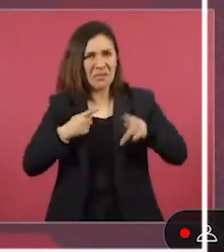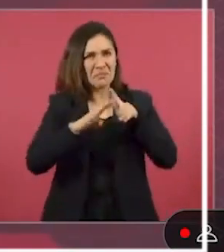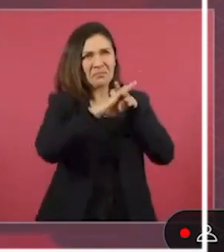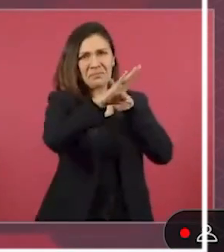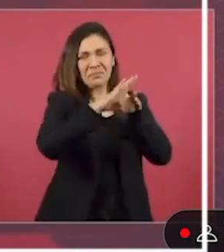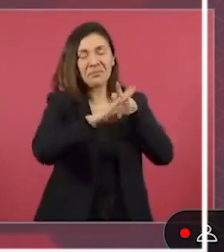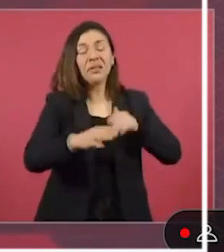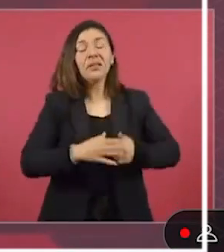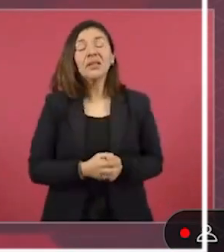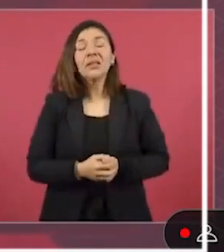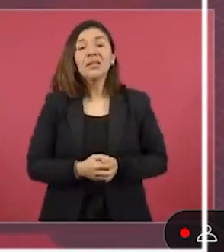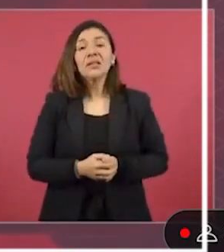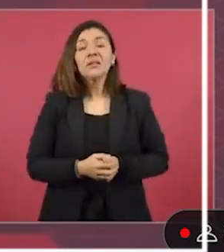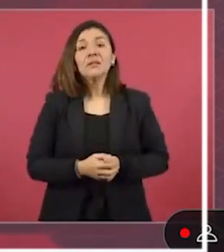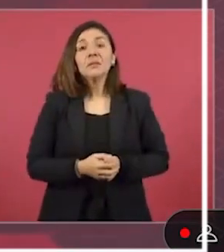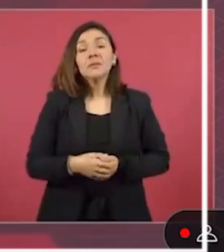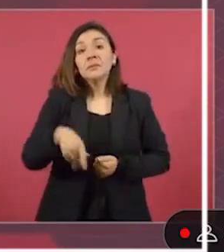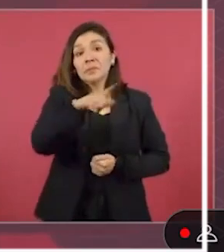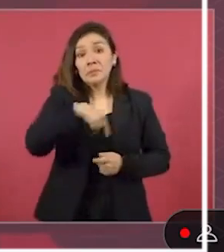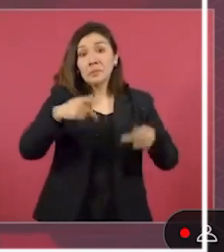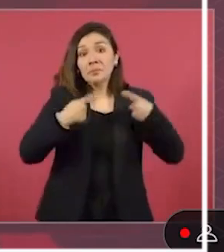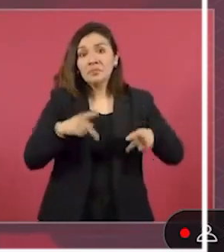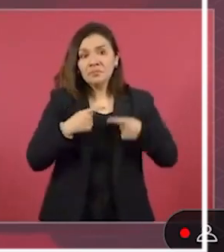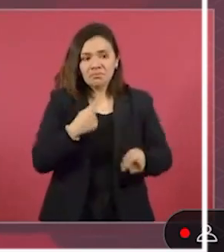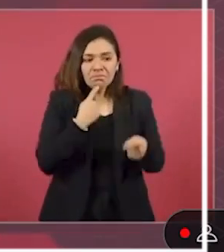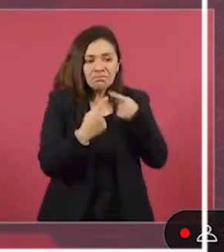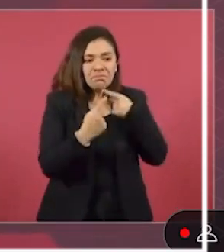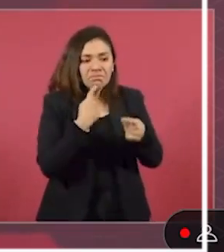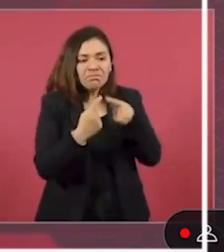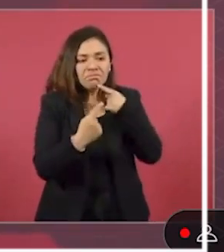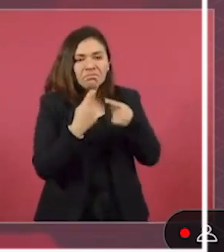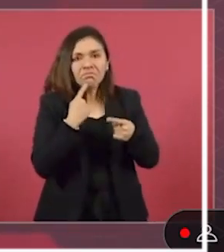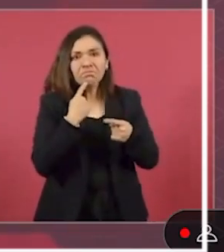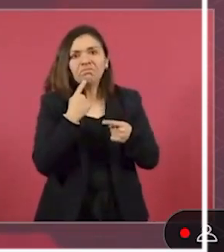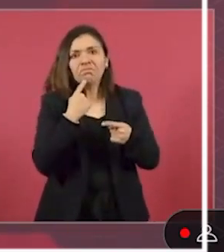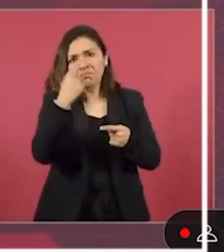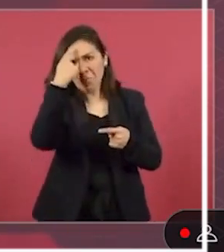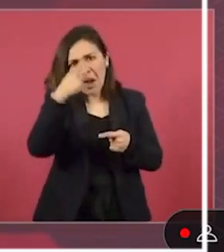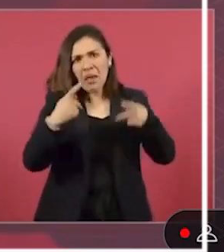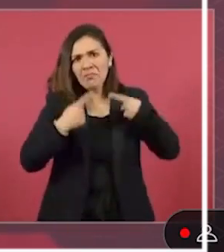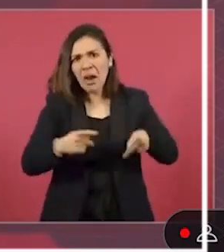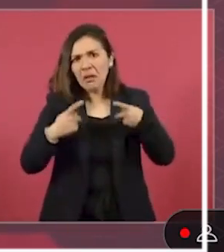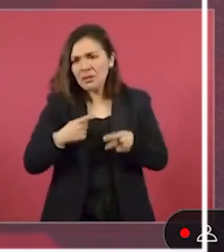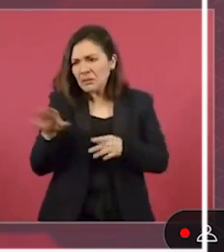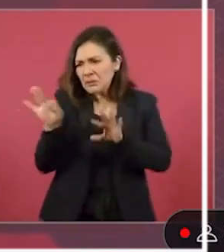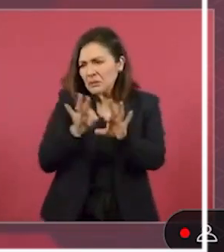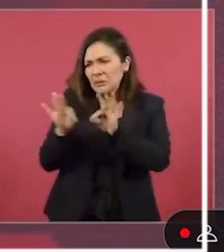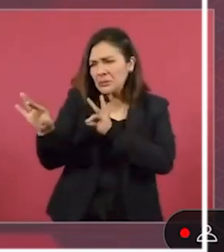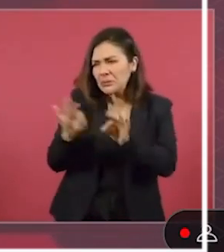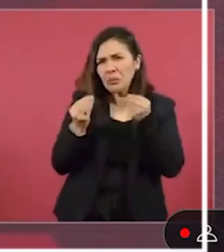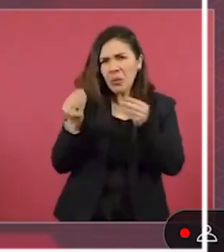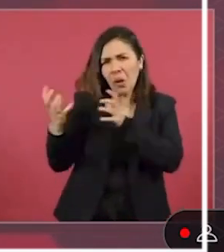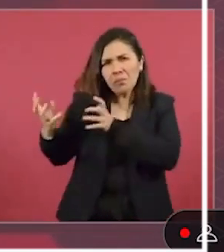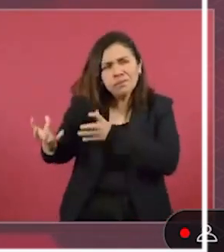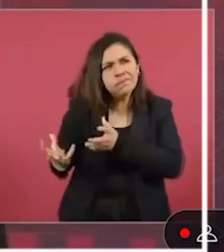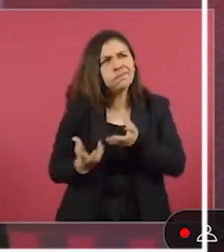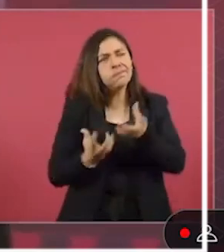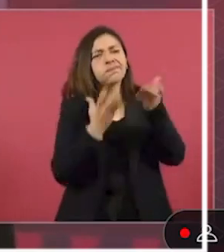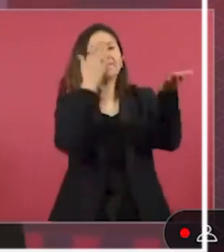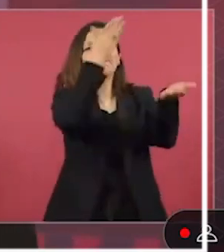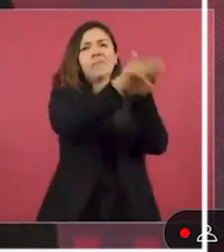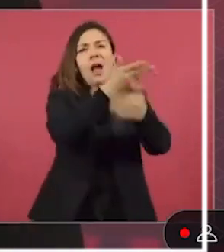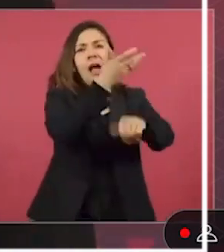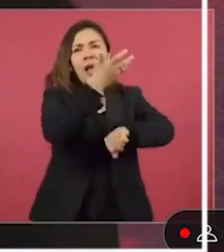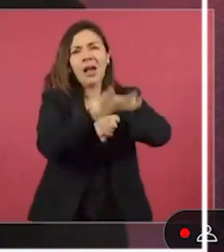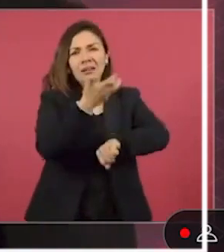y que organizan caravanas para llegar a estados unidos